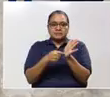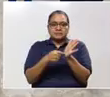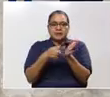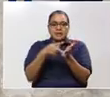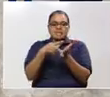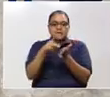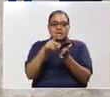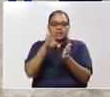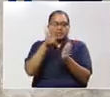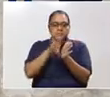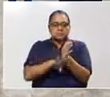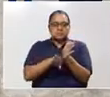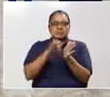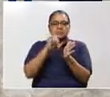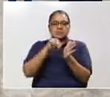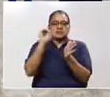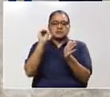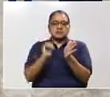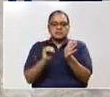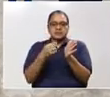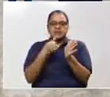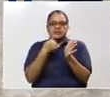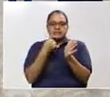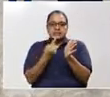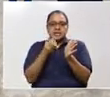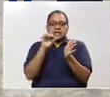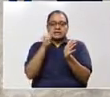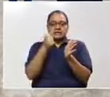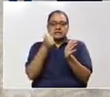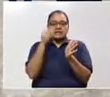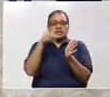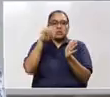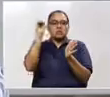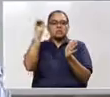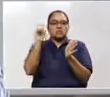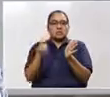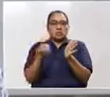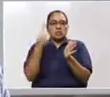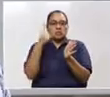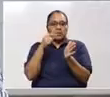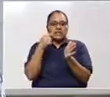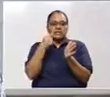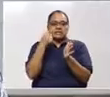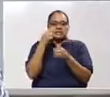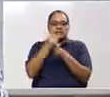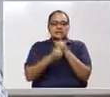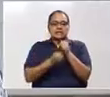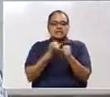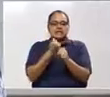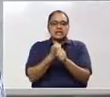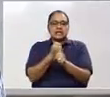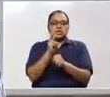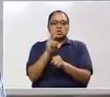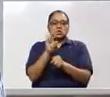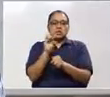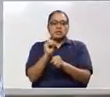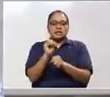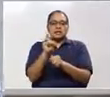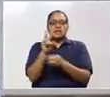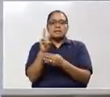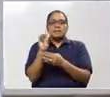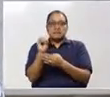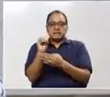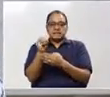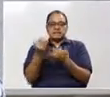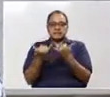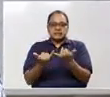deducible adicional el 10% para el periodo fiscal 2020. Esta es una